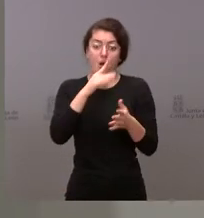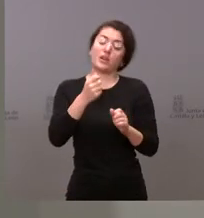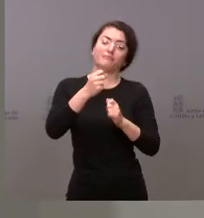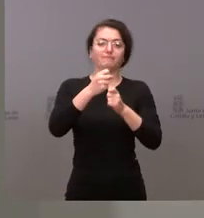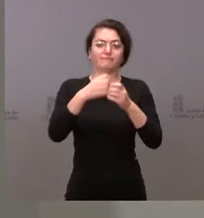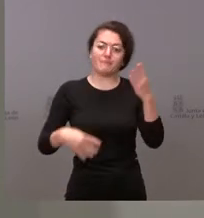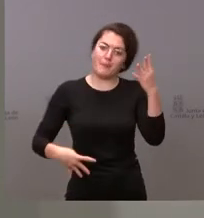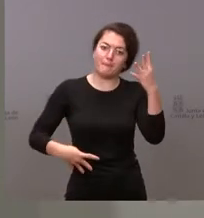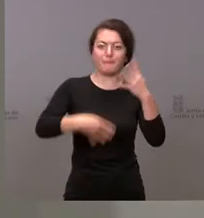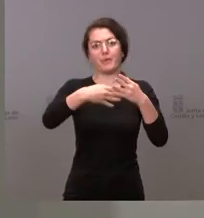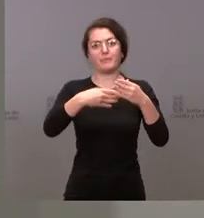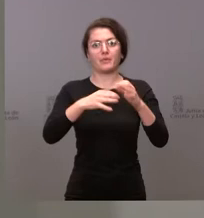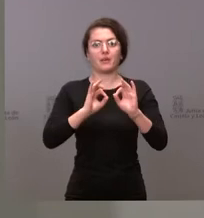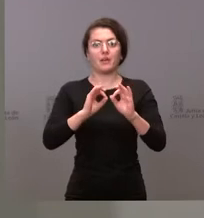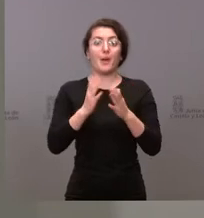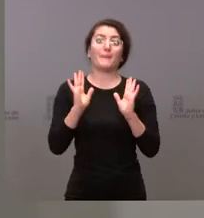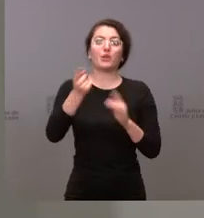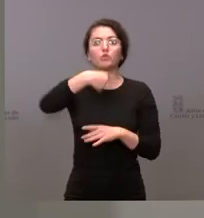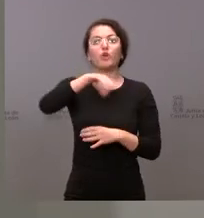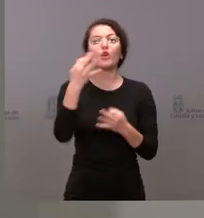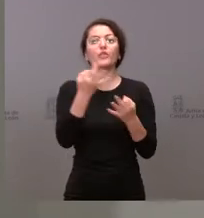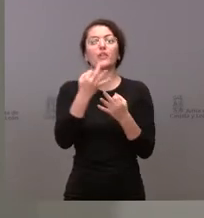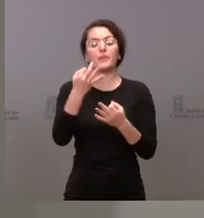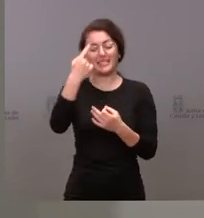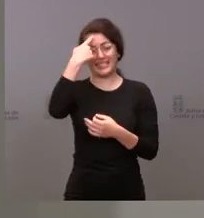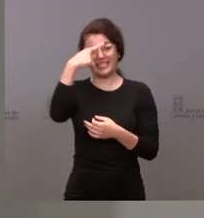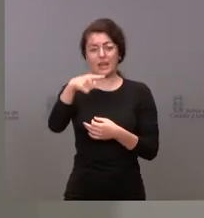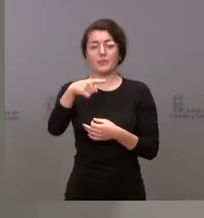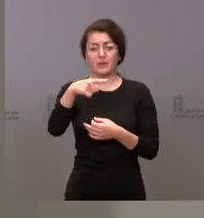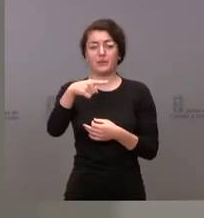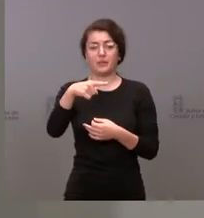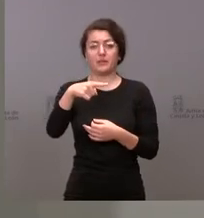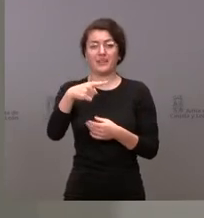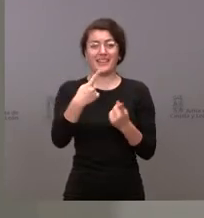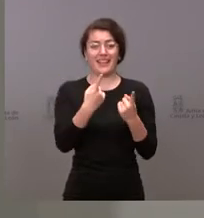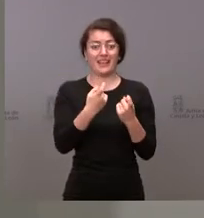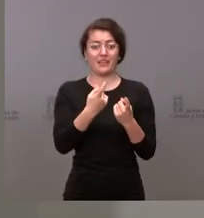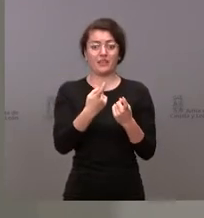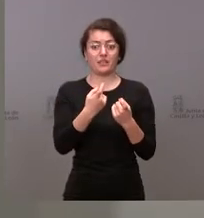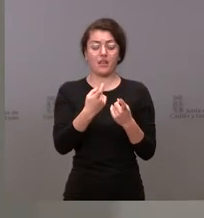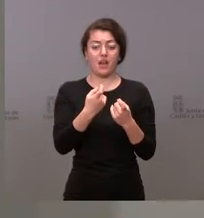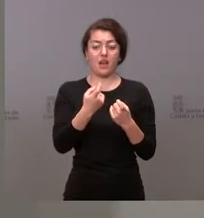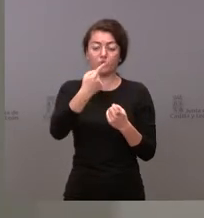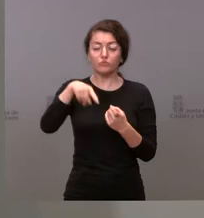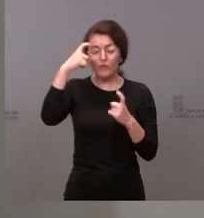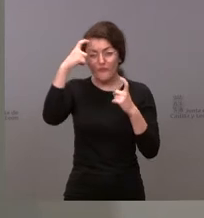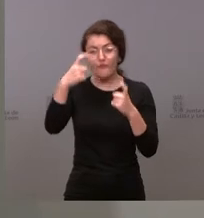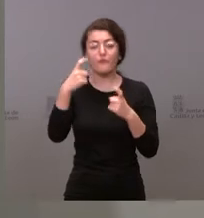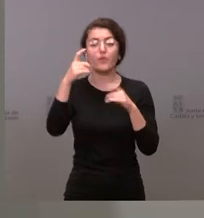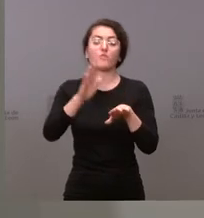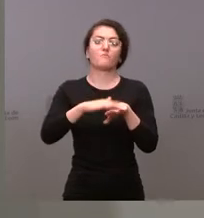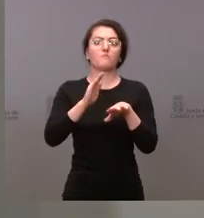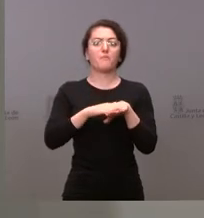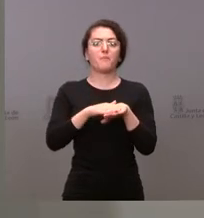tenemos que ser conscientes de la necesidad de hacer un esfuerzo para prestar a nuestros ciudadanos